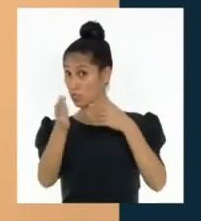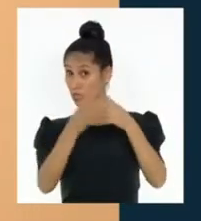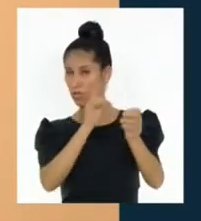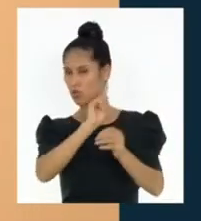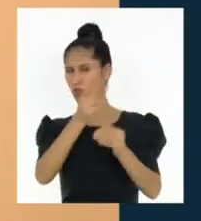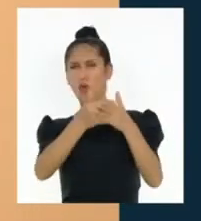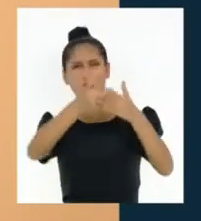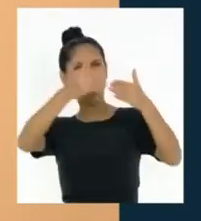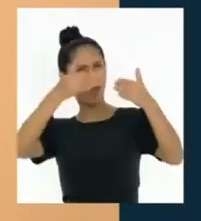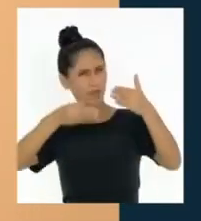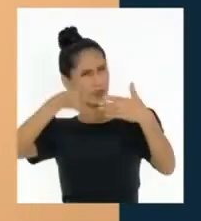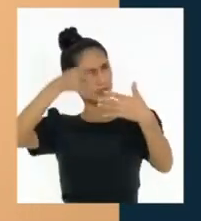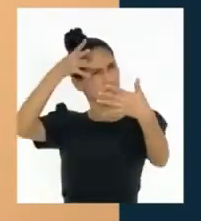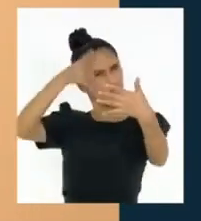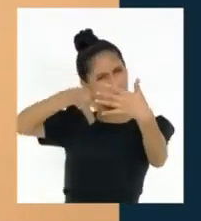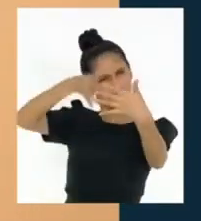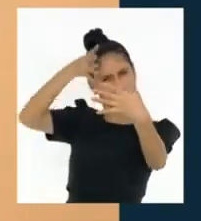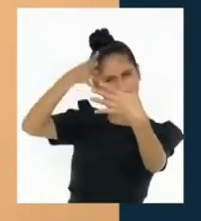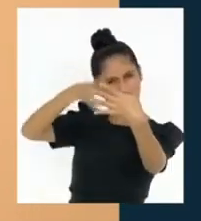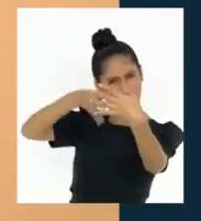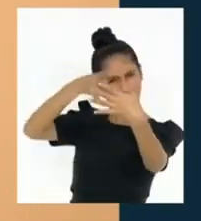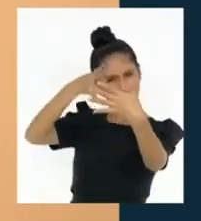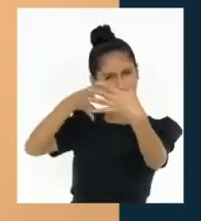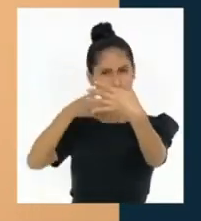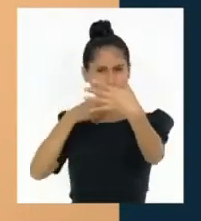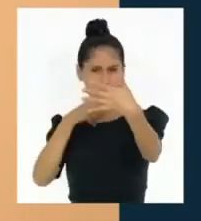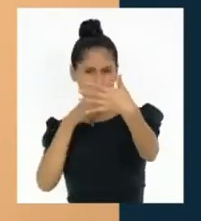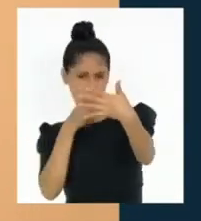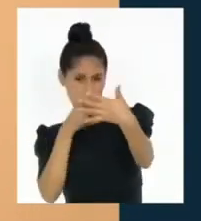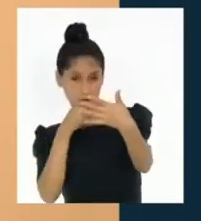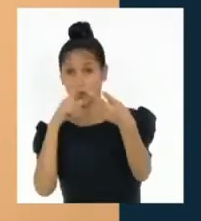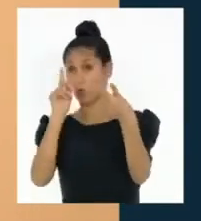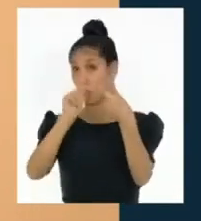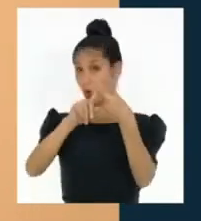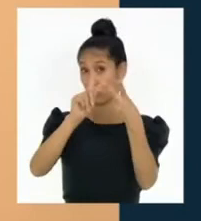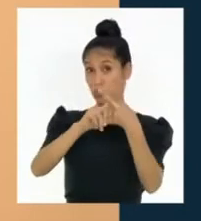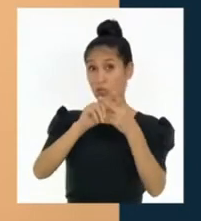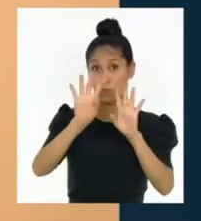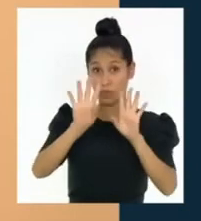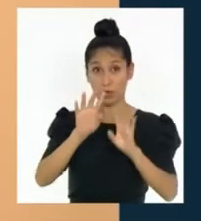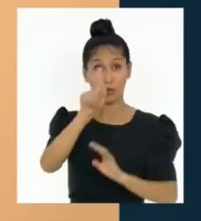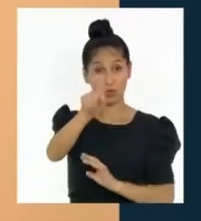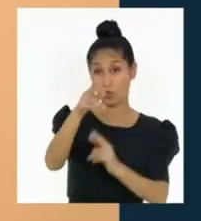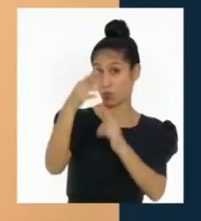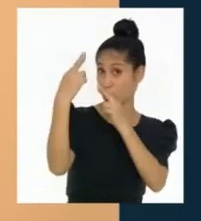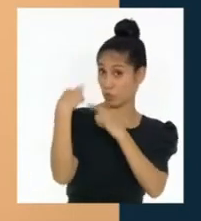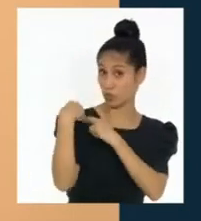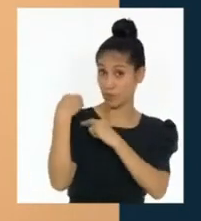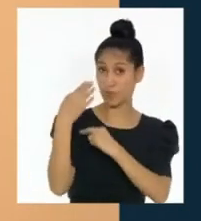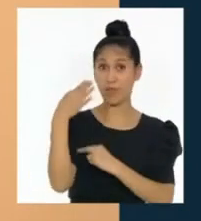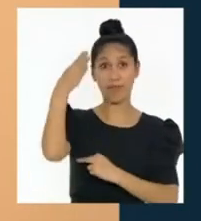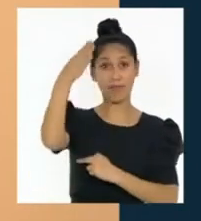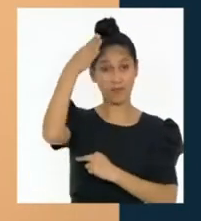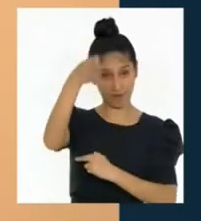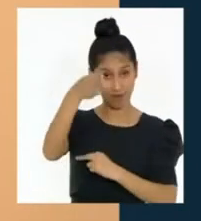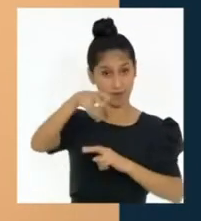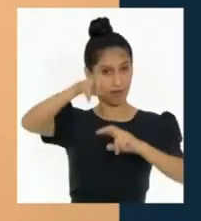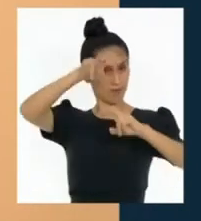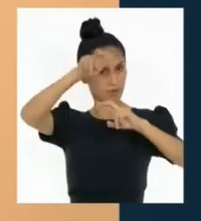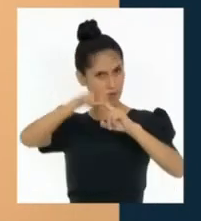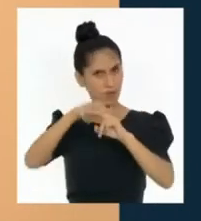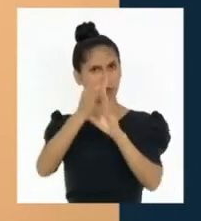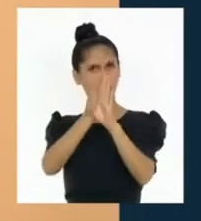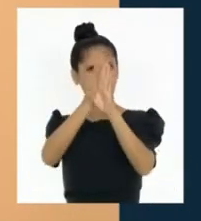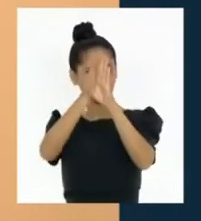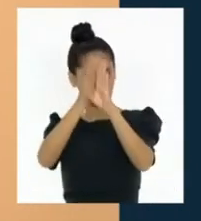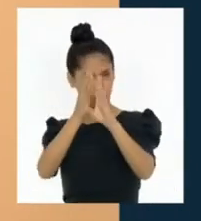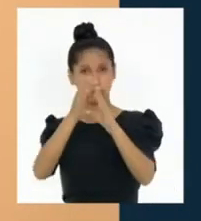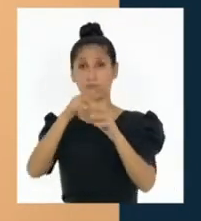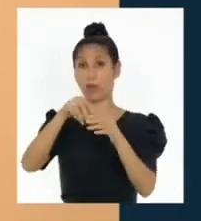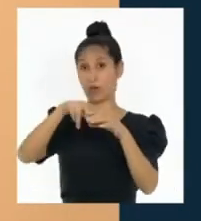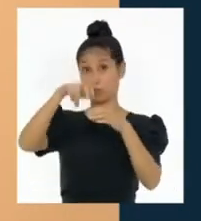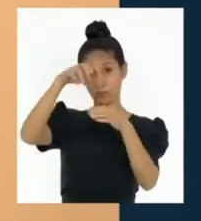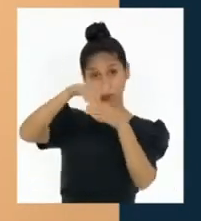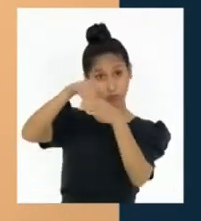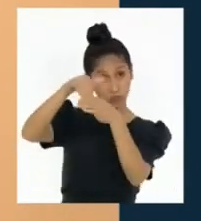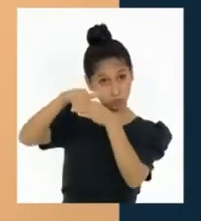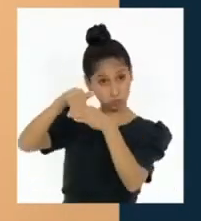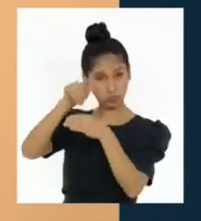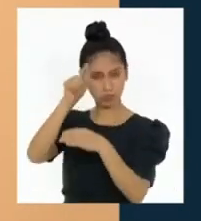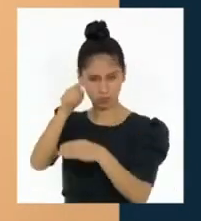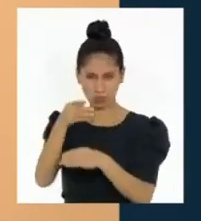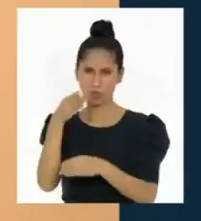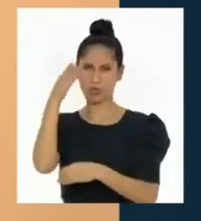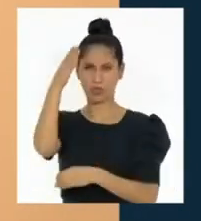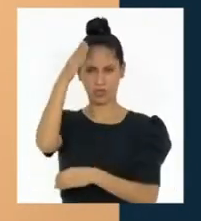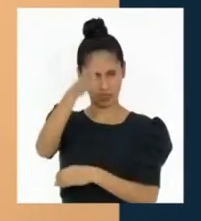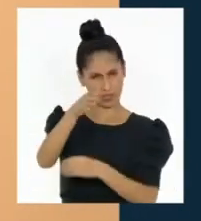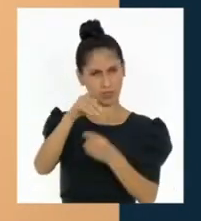el cargo de miembros de mesa si salimos sorteados, escogiendo a los mejores para que nos representen y gobiernen con